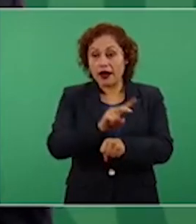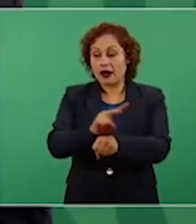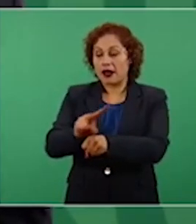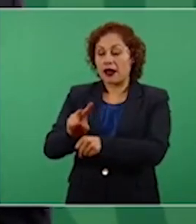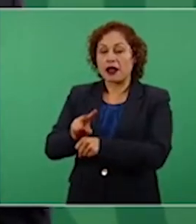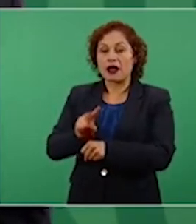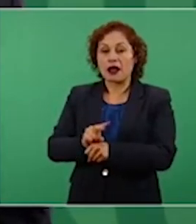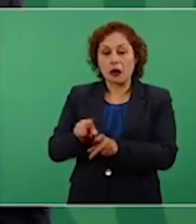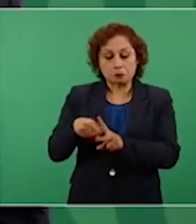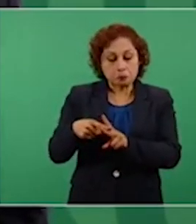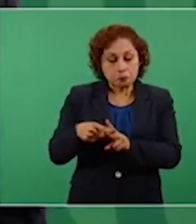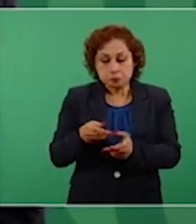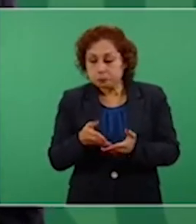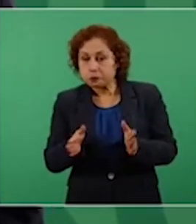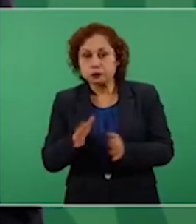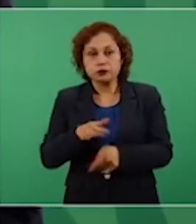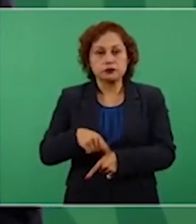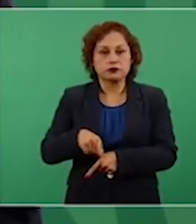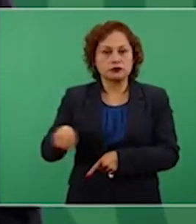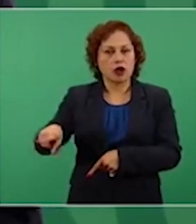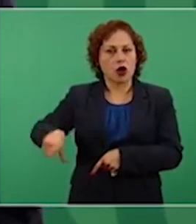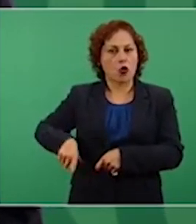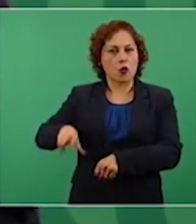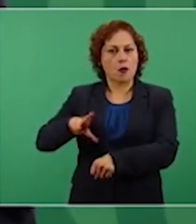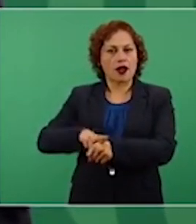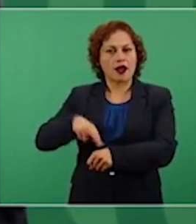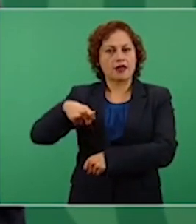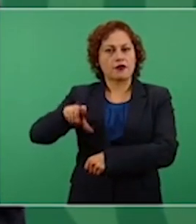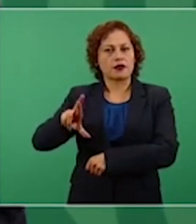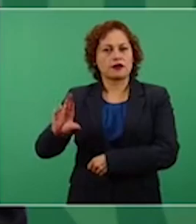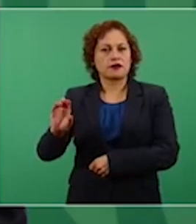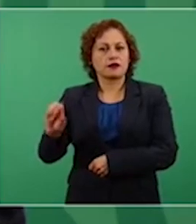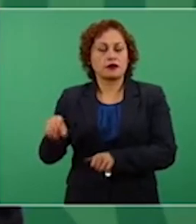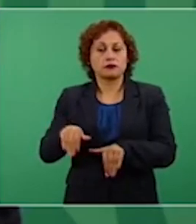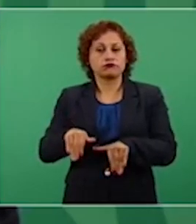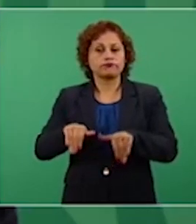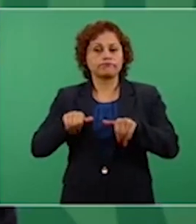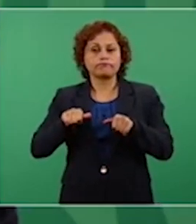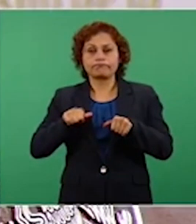gobernador de Quintana Roo no intervino